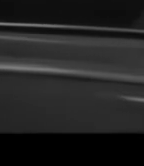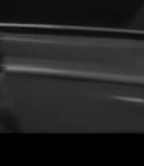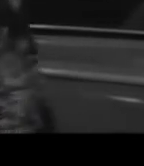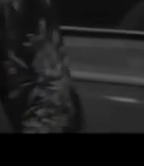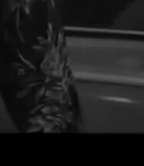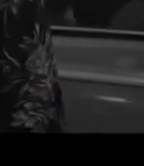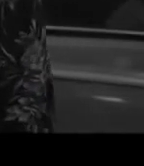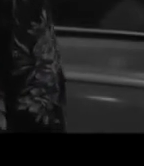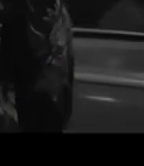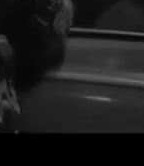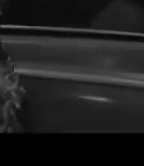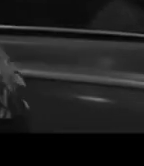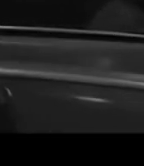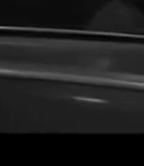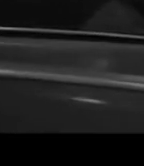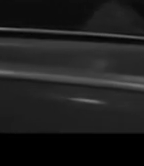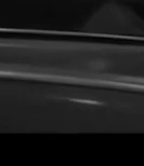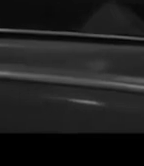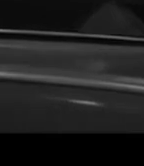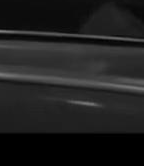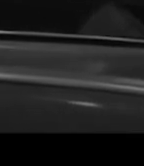roma de alfonso cuarón